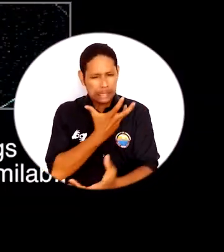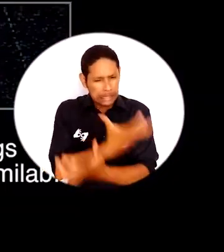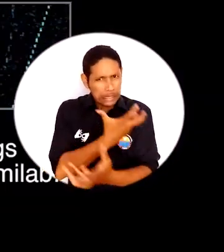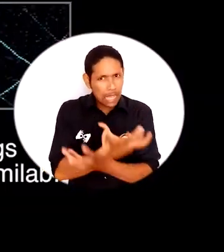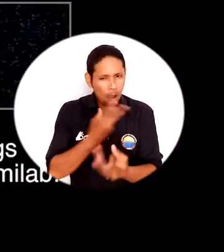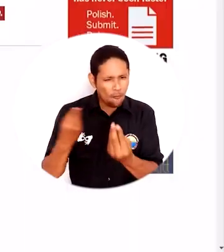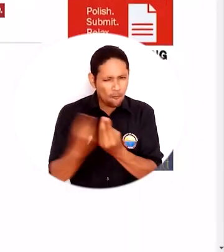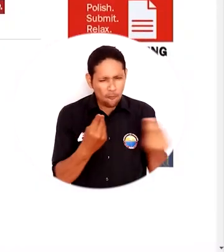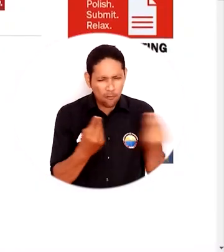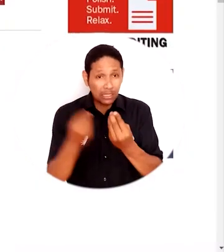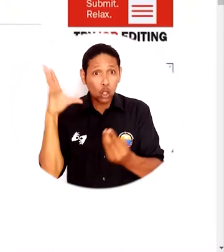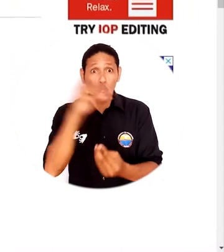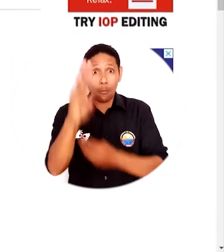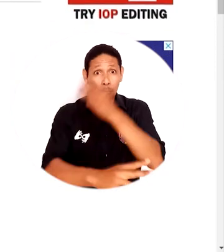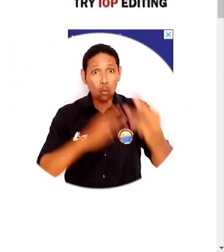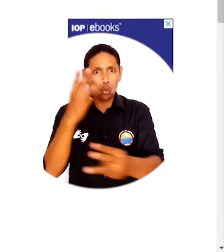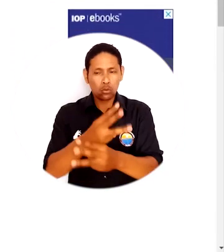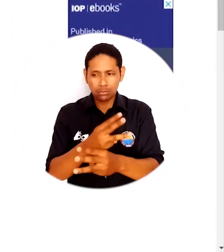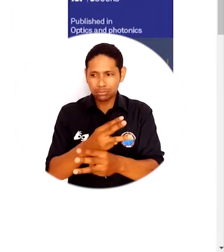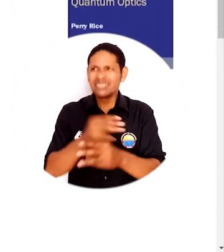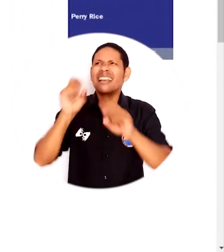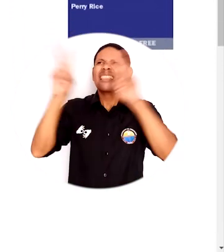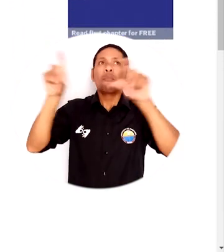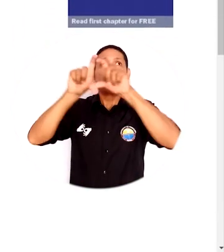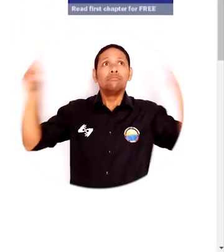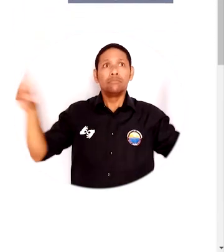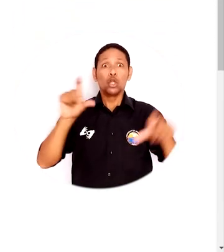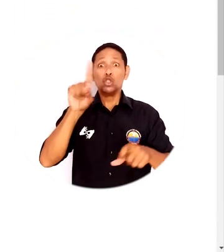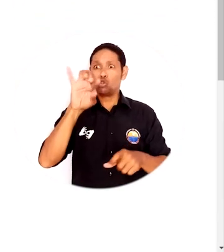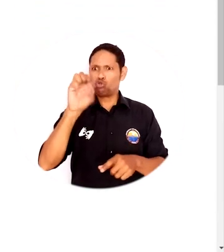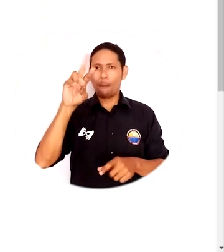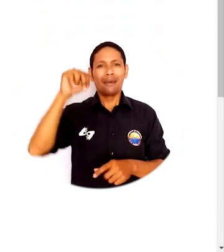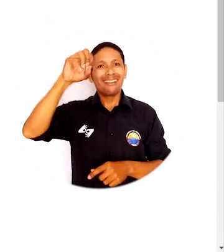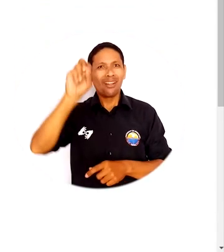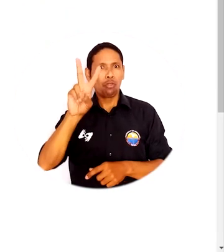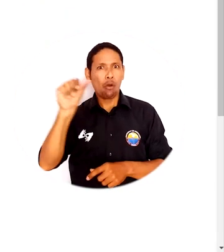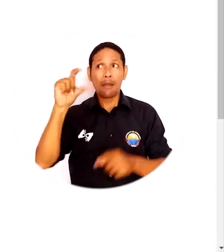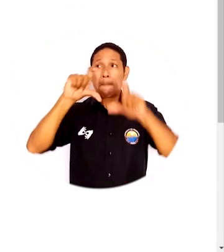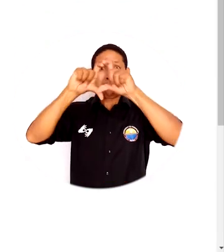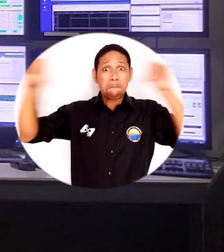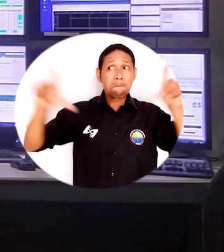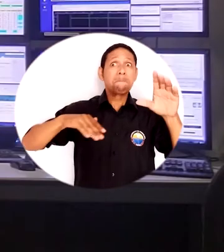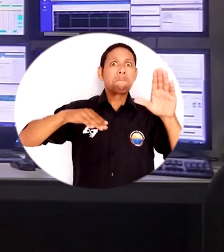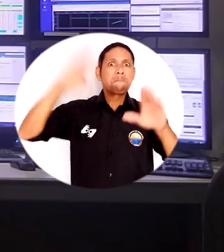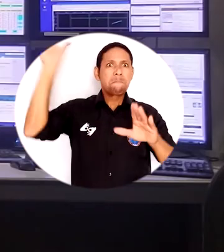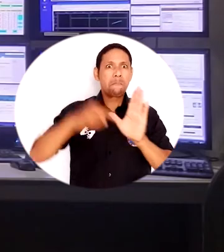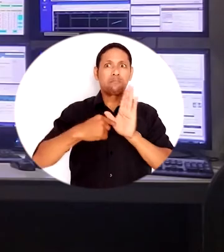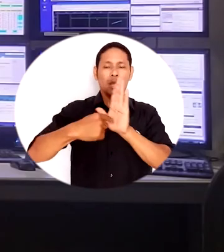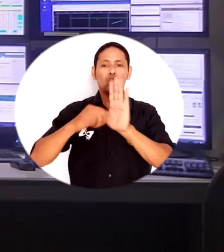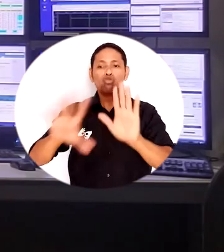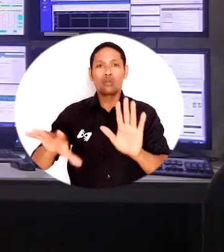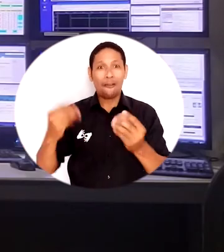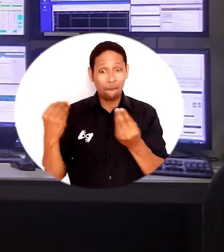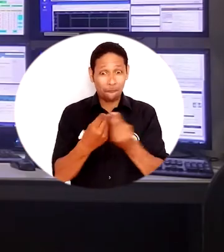luego que uno de sus docentes hiciera parte del artículo titulado Supernova Neutrino Detection in NOVA, publicado en el Journal of Cosmology